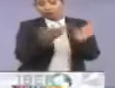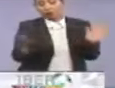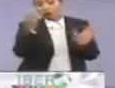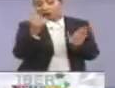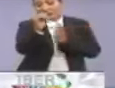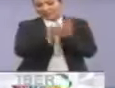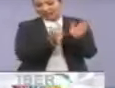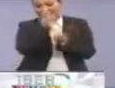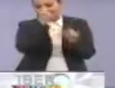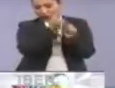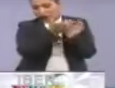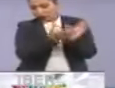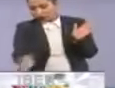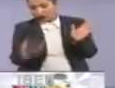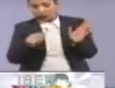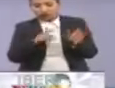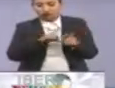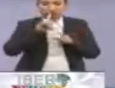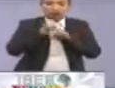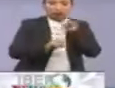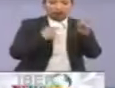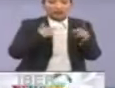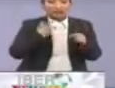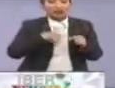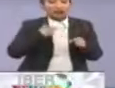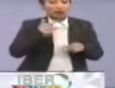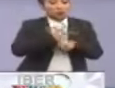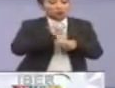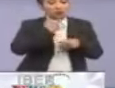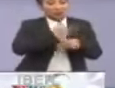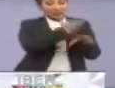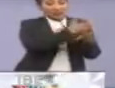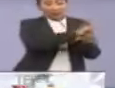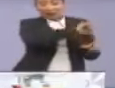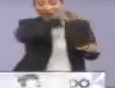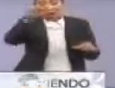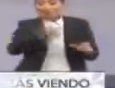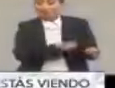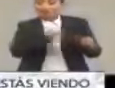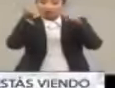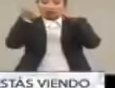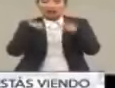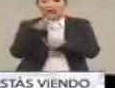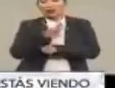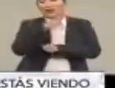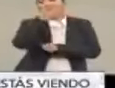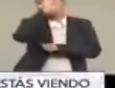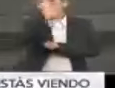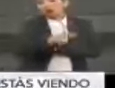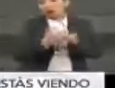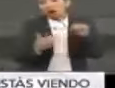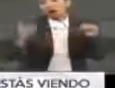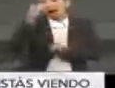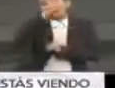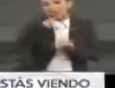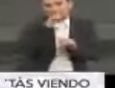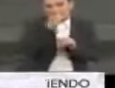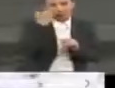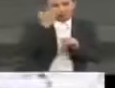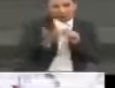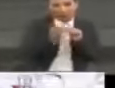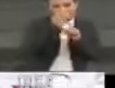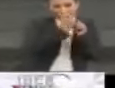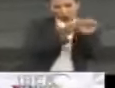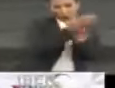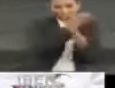meses de este año, la deportación de migrantes guatemaltecos de los Estados Unidos aumentó en 58% respecto al mismo periodo